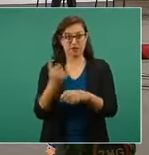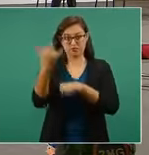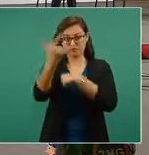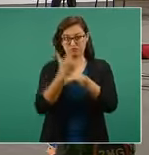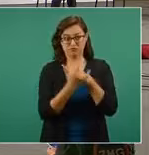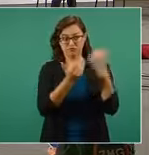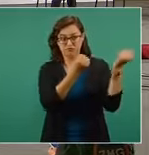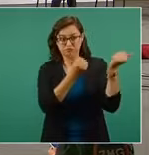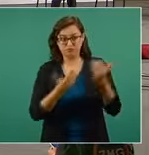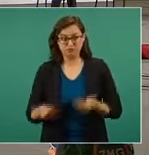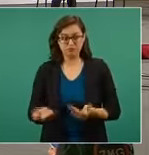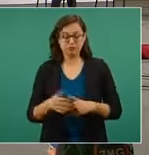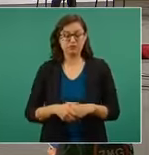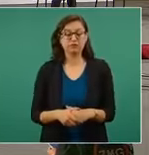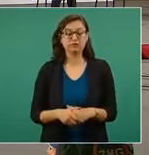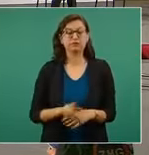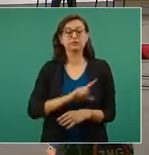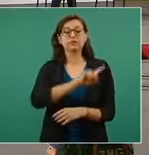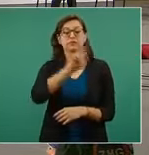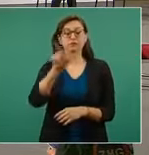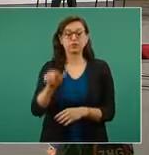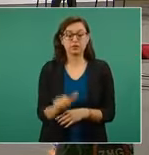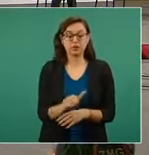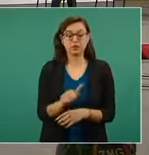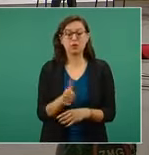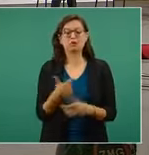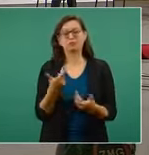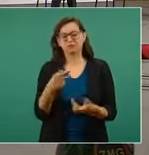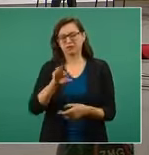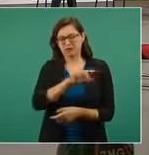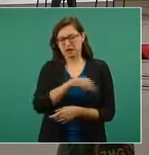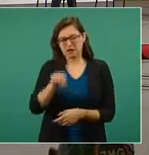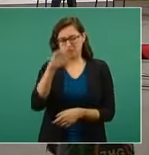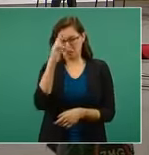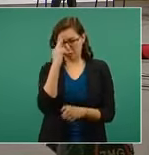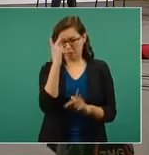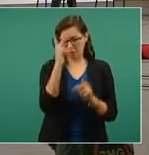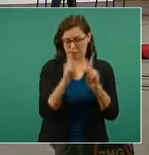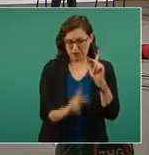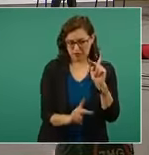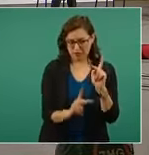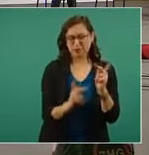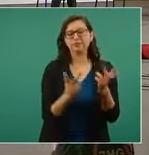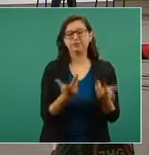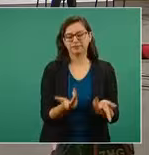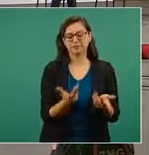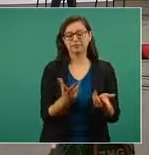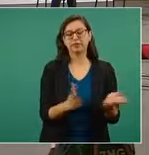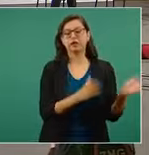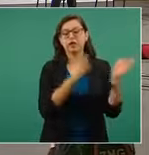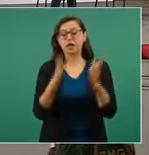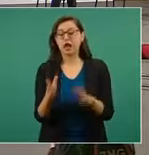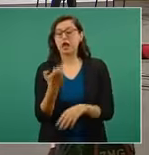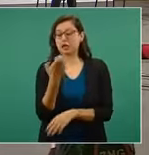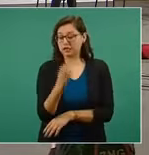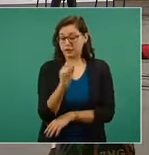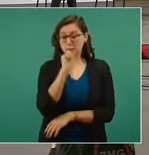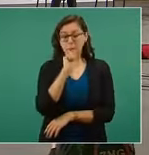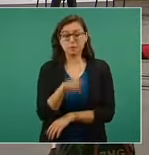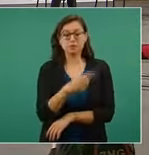el abasto de Pfizer, recordarán ustedes que se suspendió un tiempo. También en enero el señor presidente López Obrador